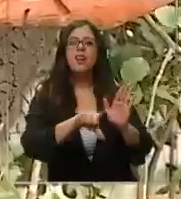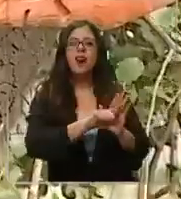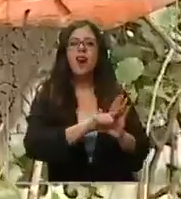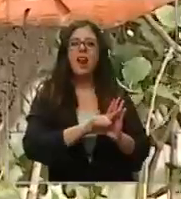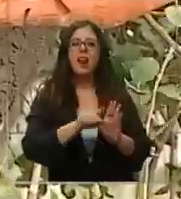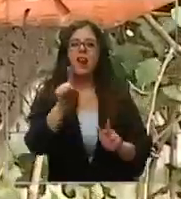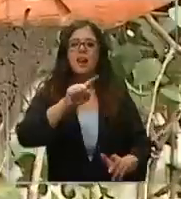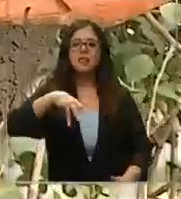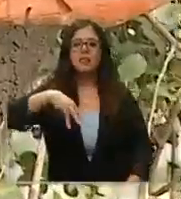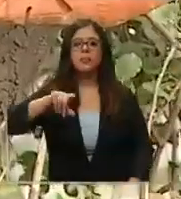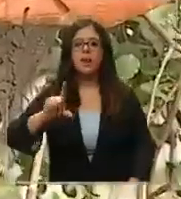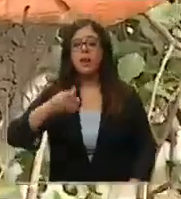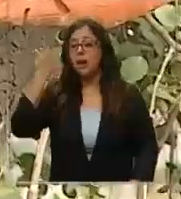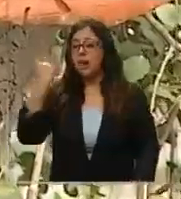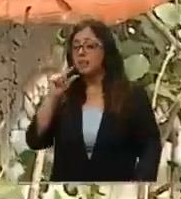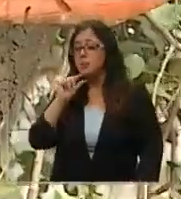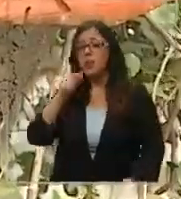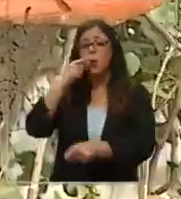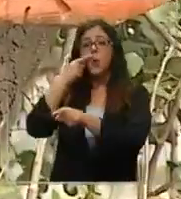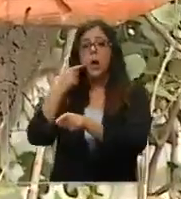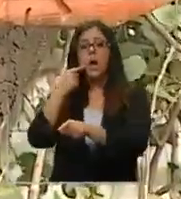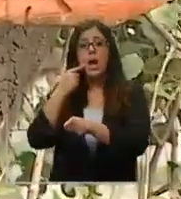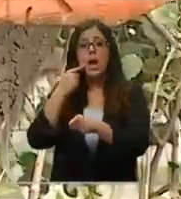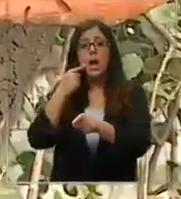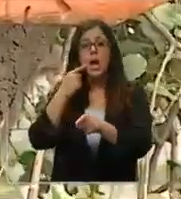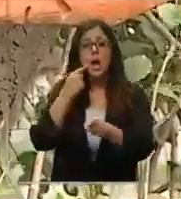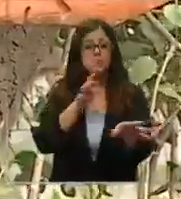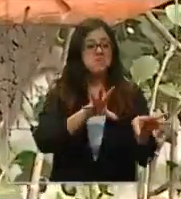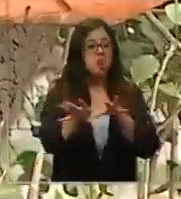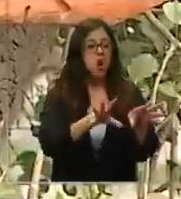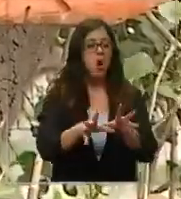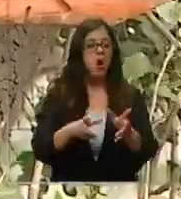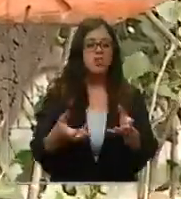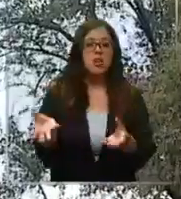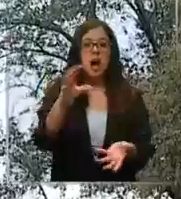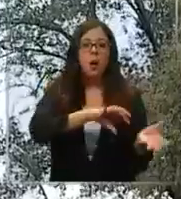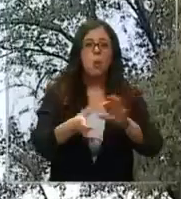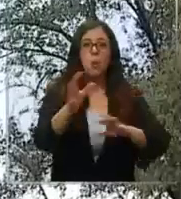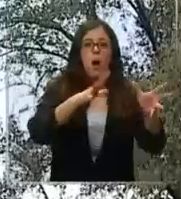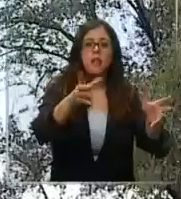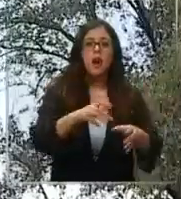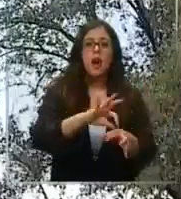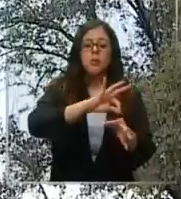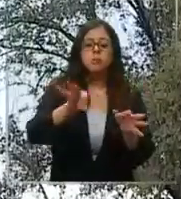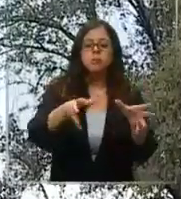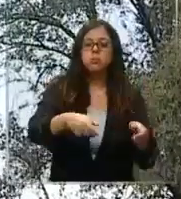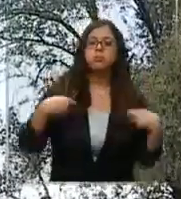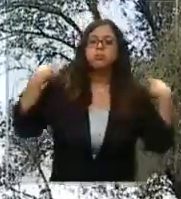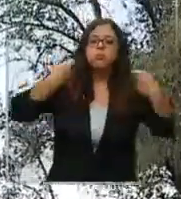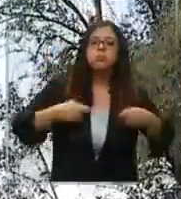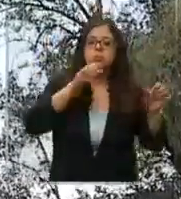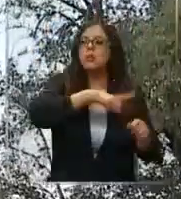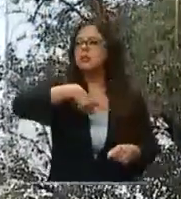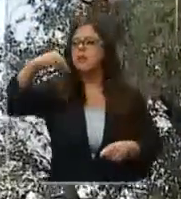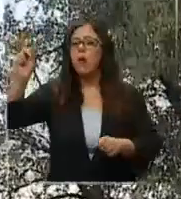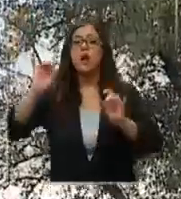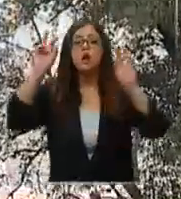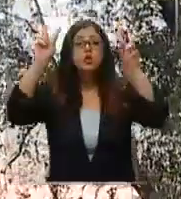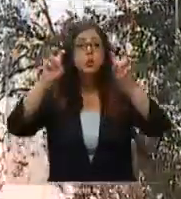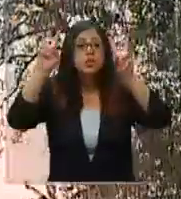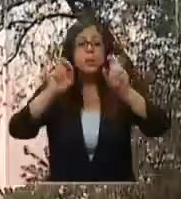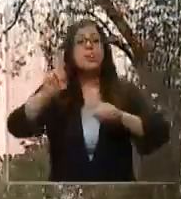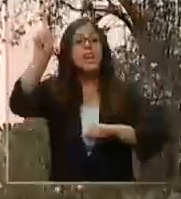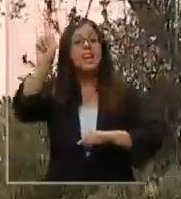Hace poco él agarró sus cosas y se fue. Si supuestamente están en el sur, en un encuentro, un